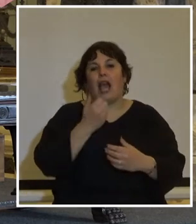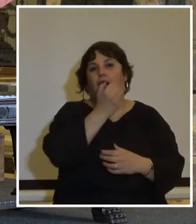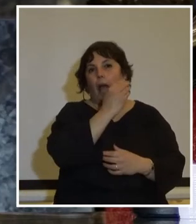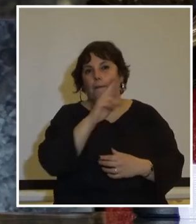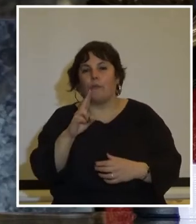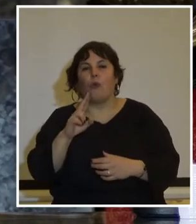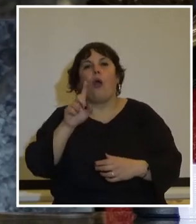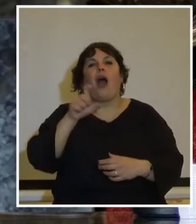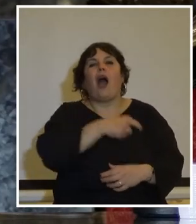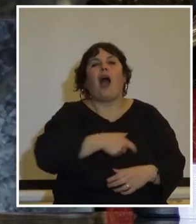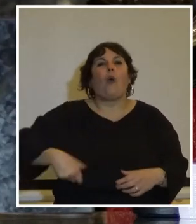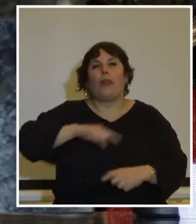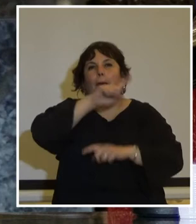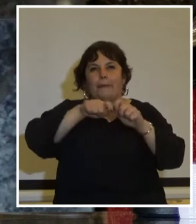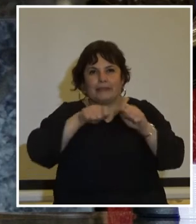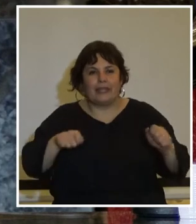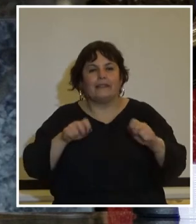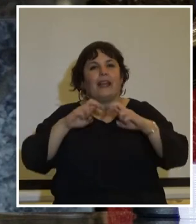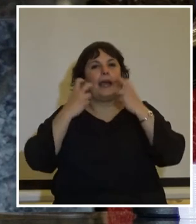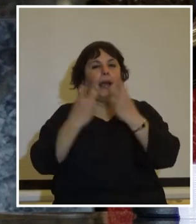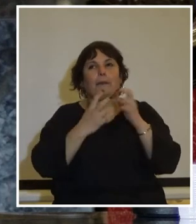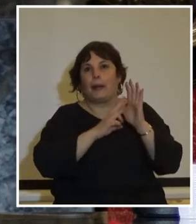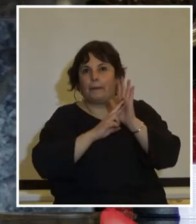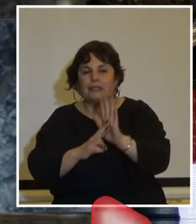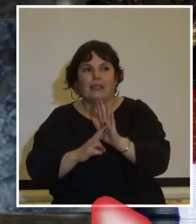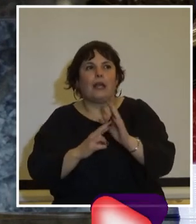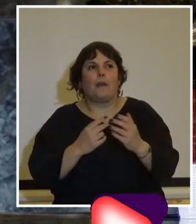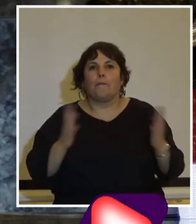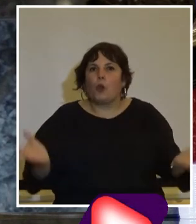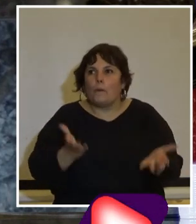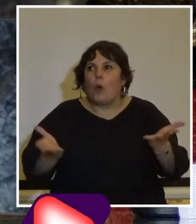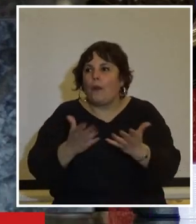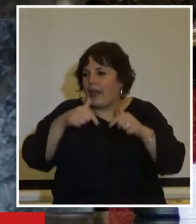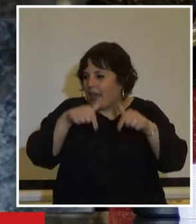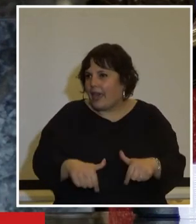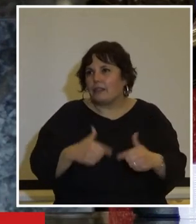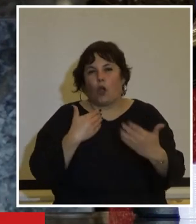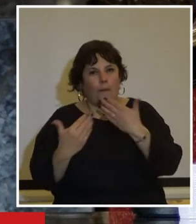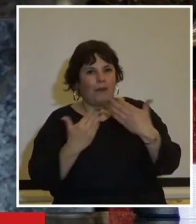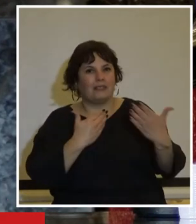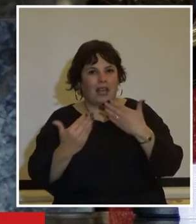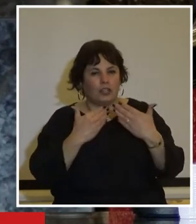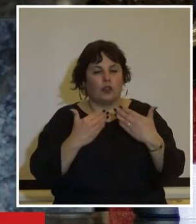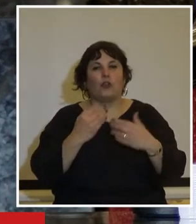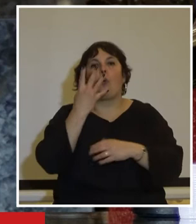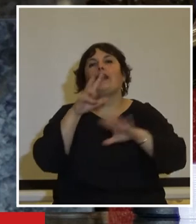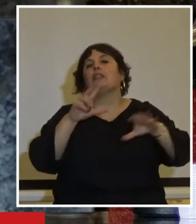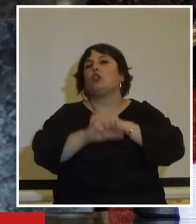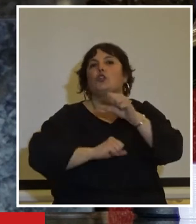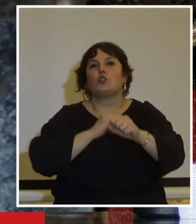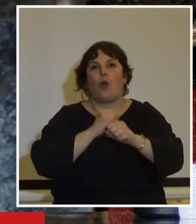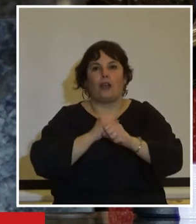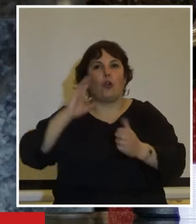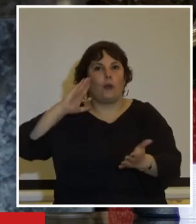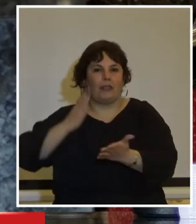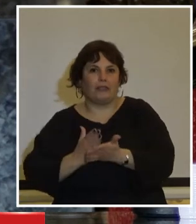al Zonal Agua del PICNT y a la Cámara de Representantes por promover estos conversatorios en el marco de los 48 años del